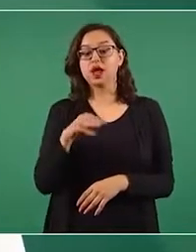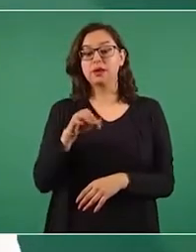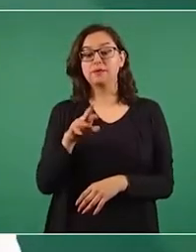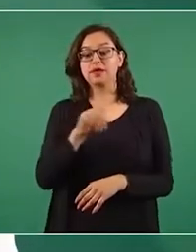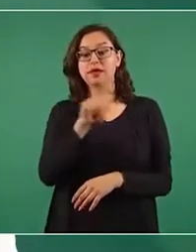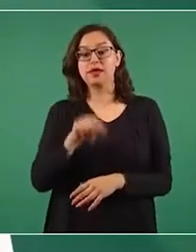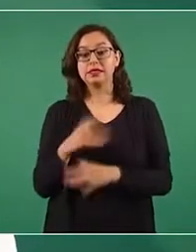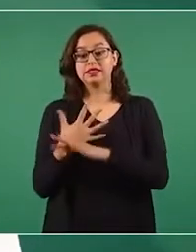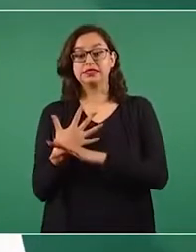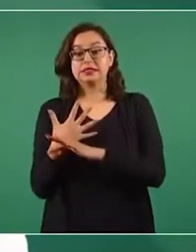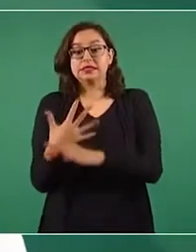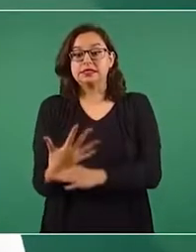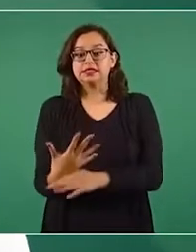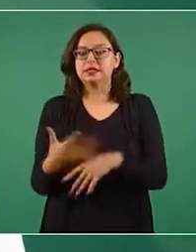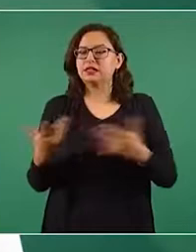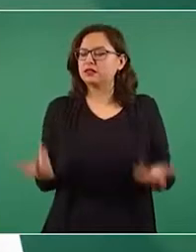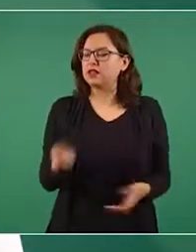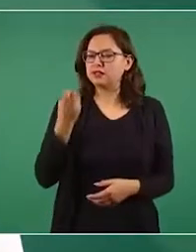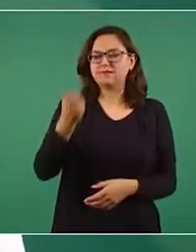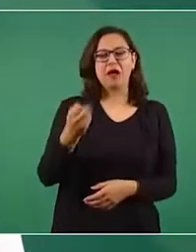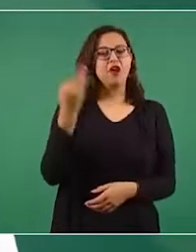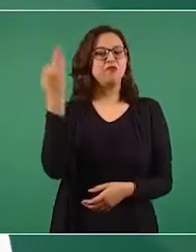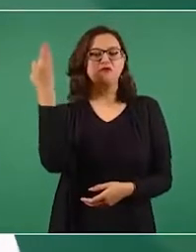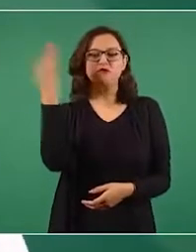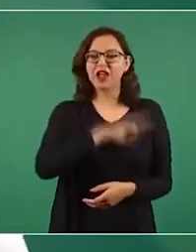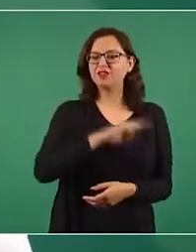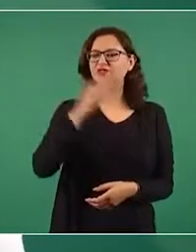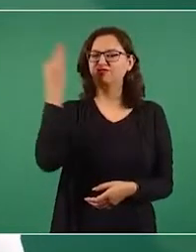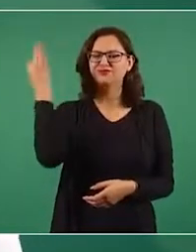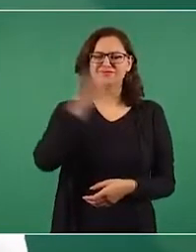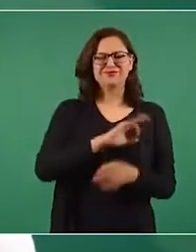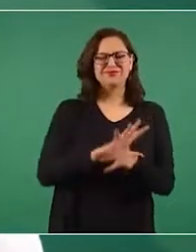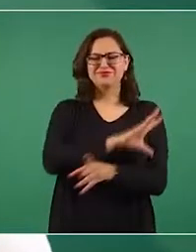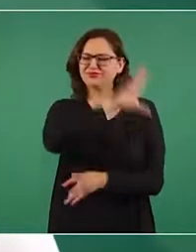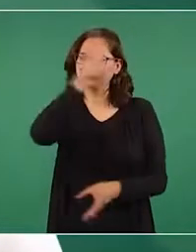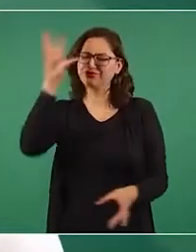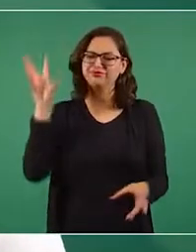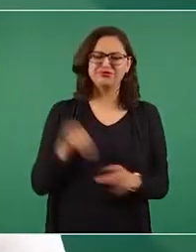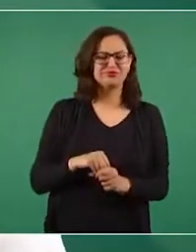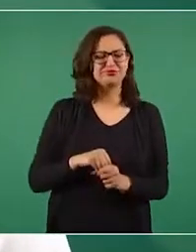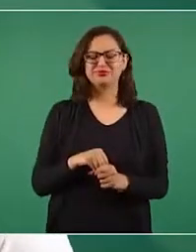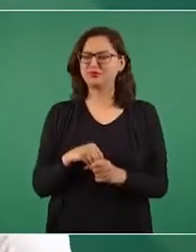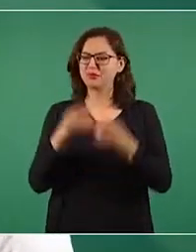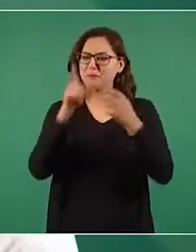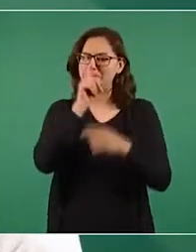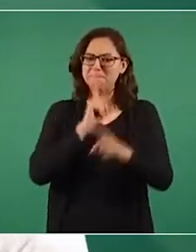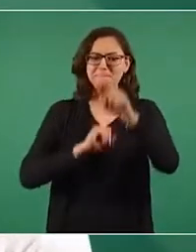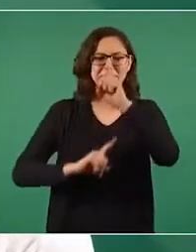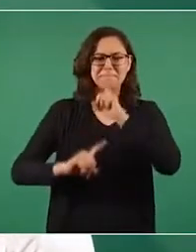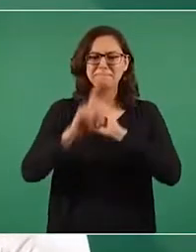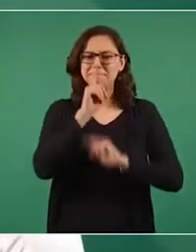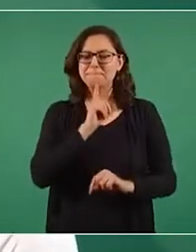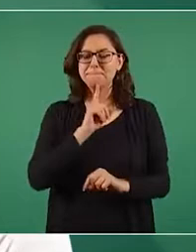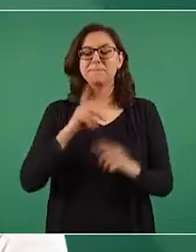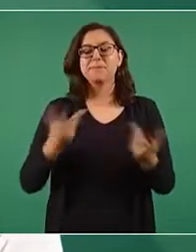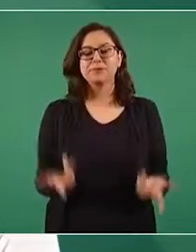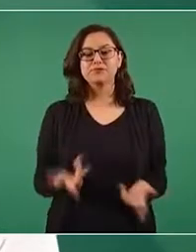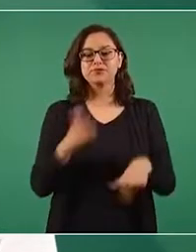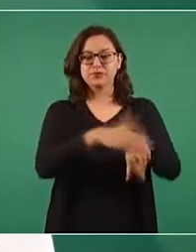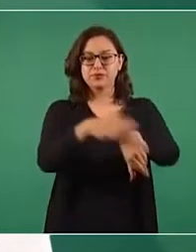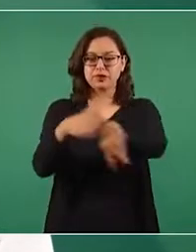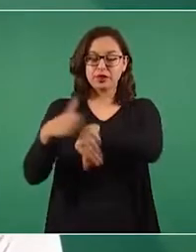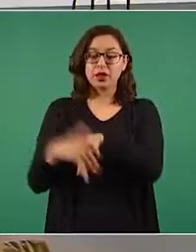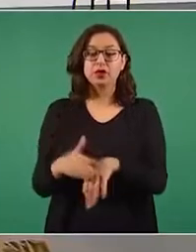es más falso que un billete de dos mil pesos. Para quienes nos están viendo y nos están escuchando, queremos